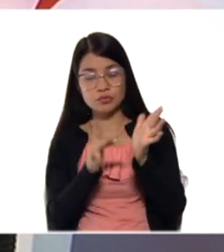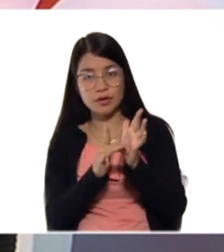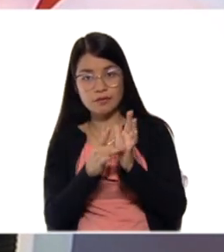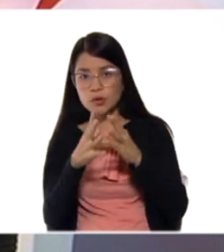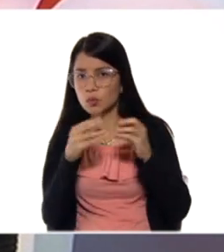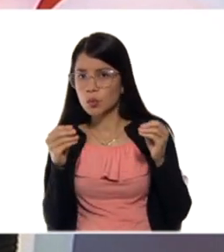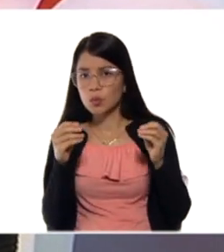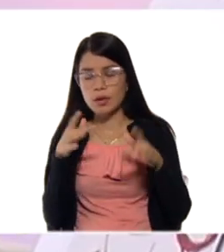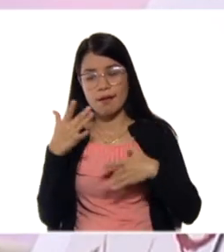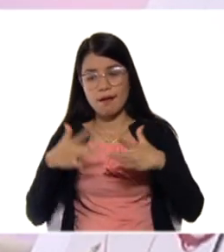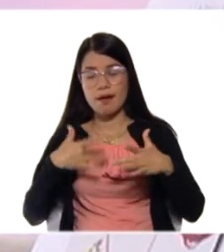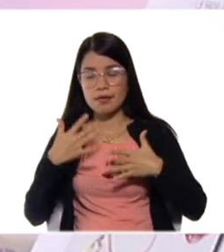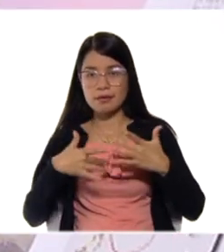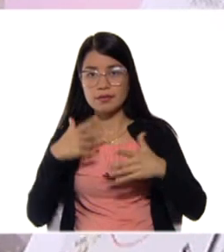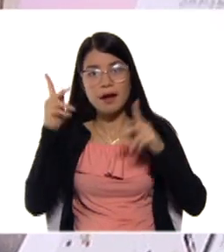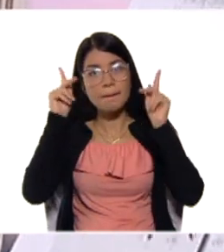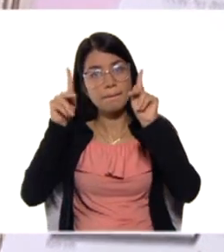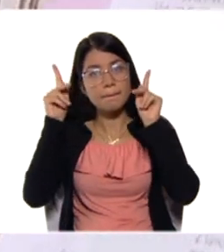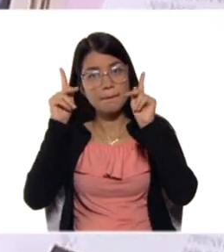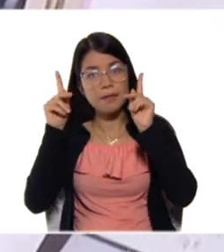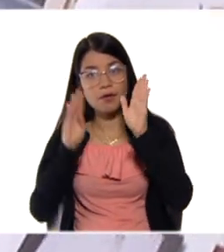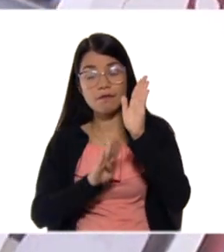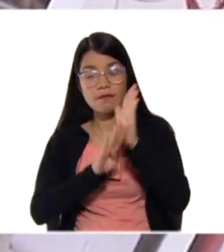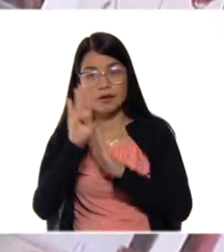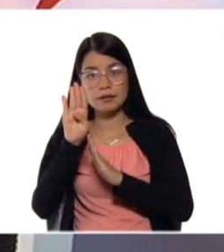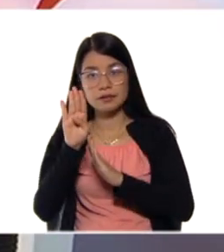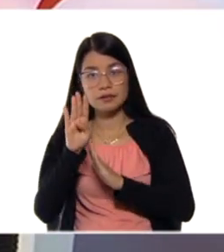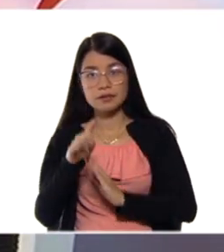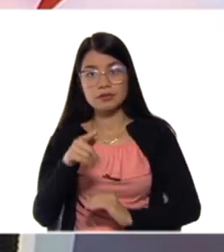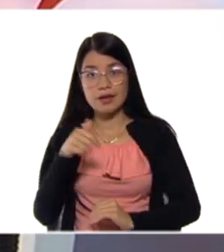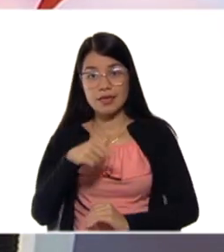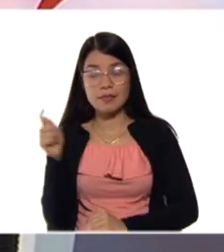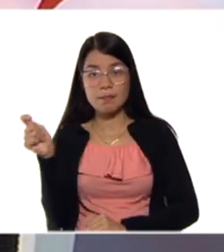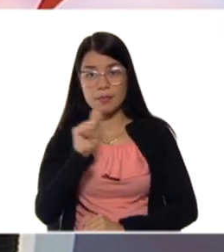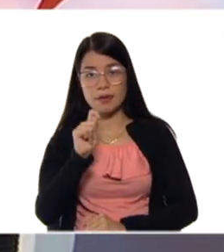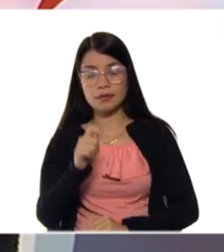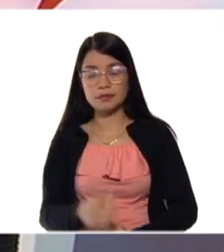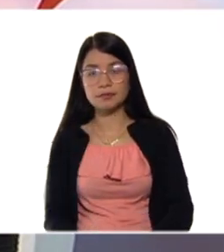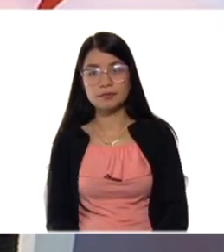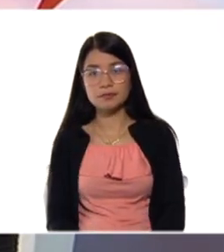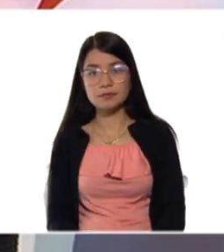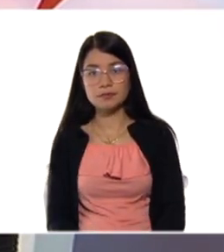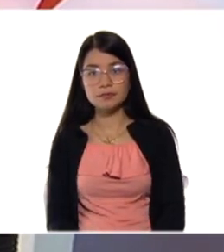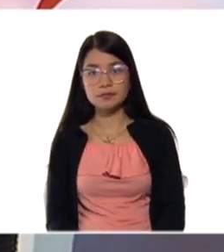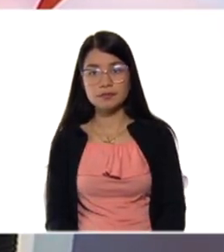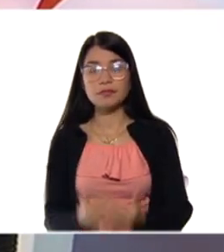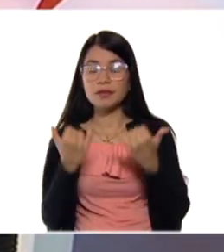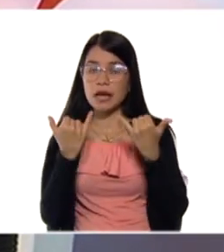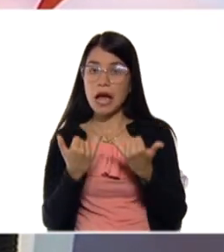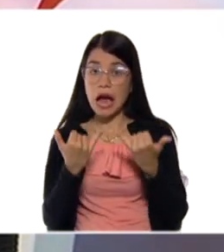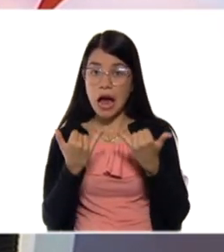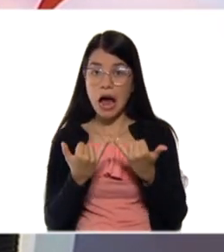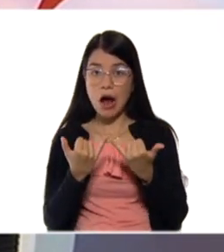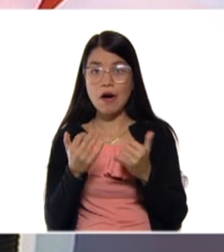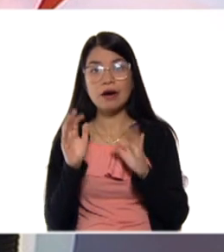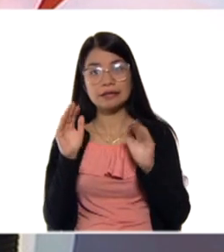pedagógicas que van a desarrollar en este mes. Muy bien. Ahora sí, un beso. Se les